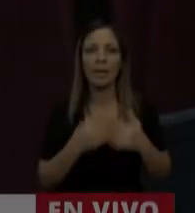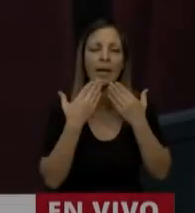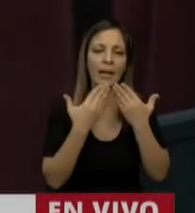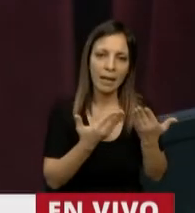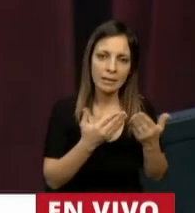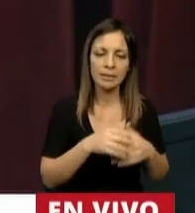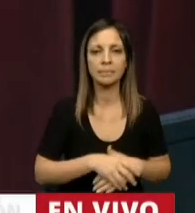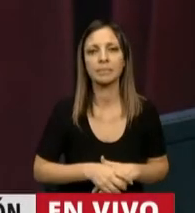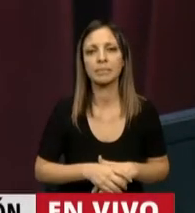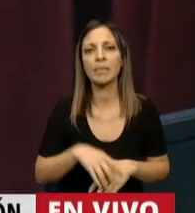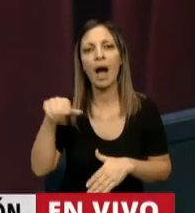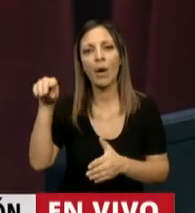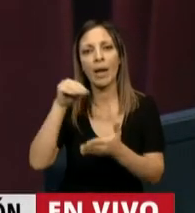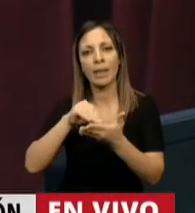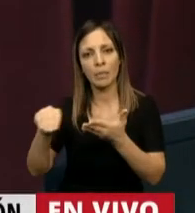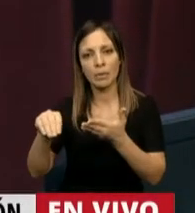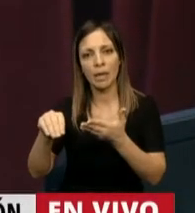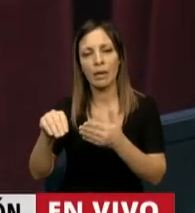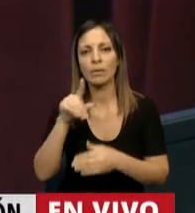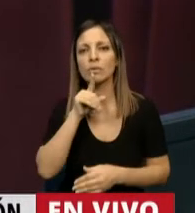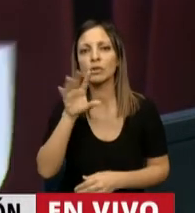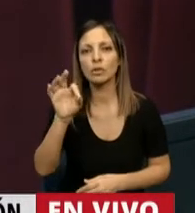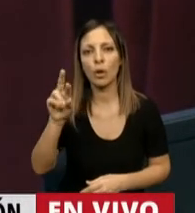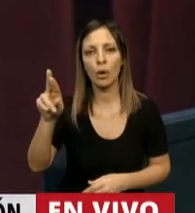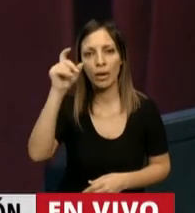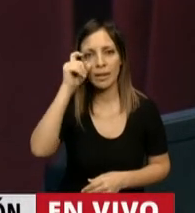Tiene la palabra el diputado Ignacio Agustín Torres.